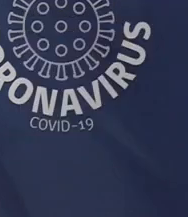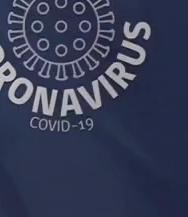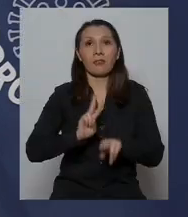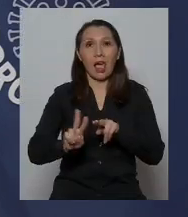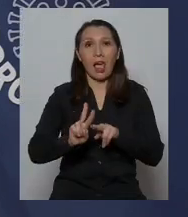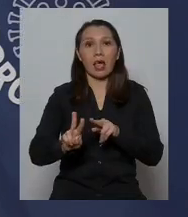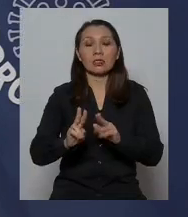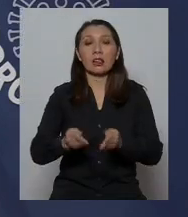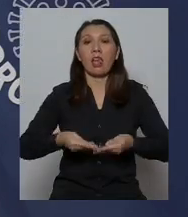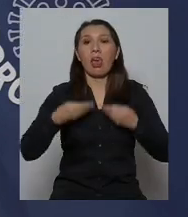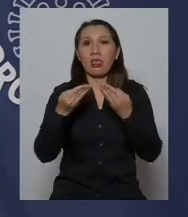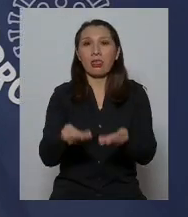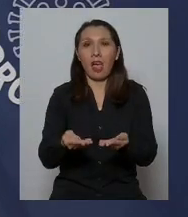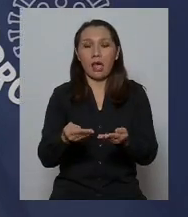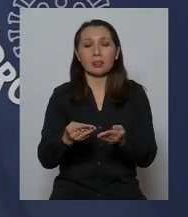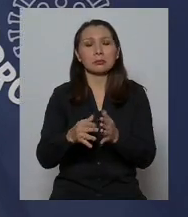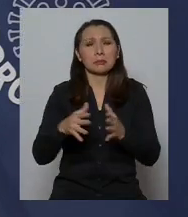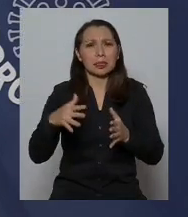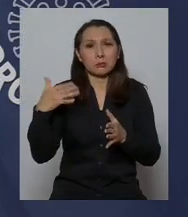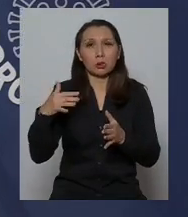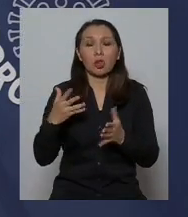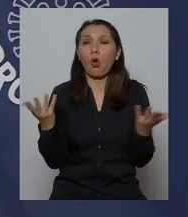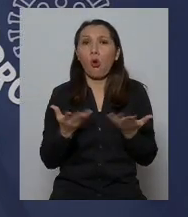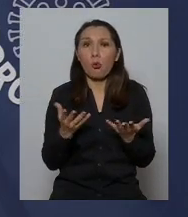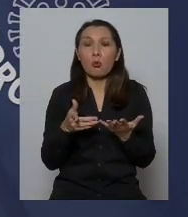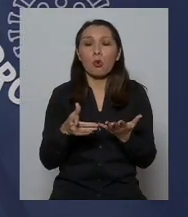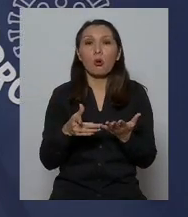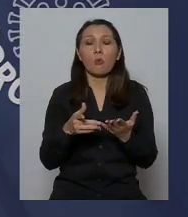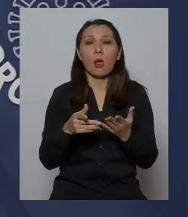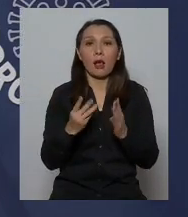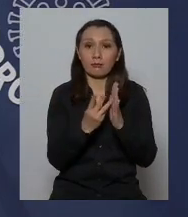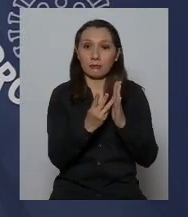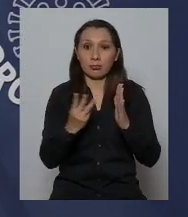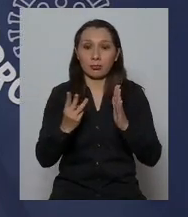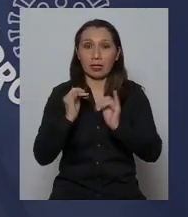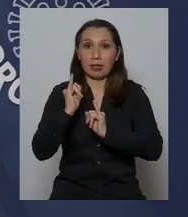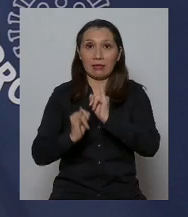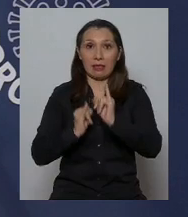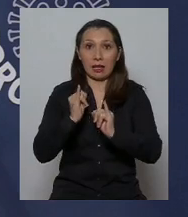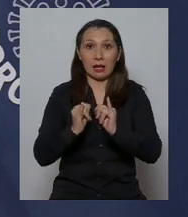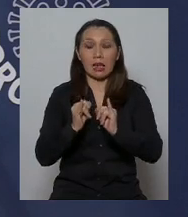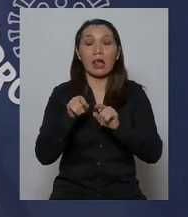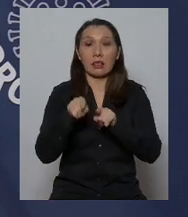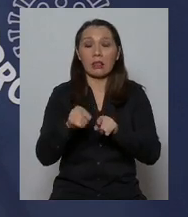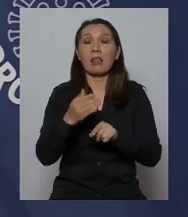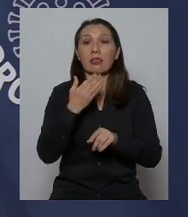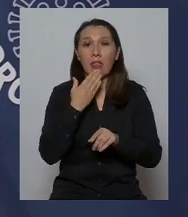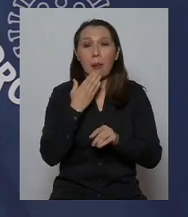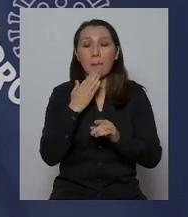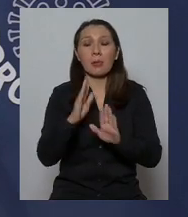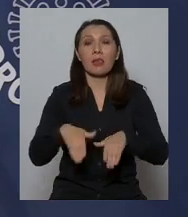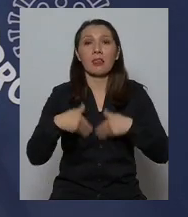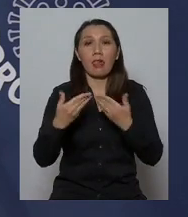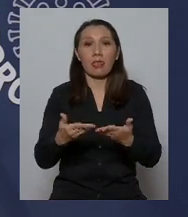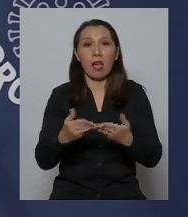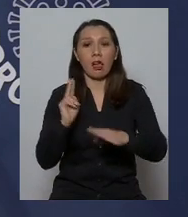a hacer entrega fundamentalmente a través de plataforma digital y también